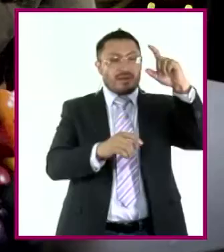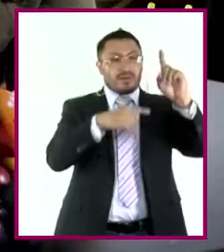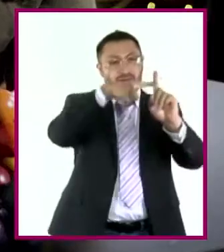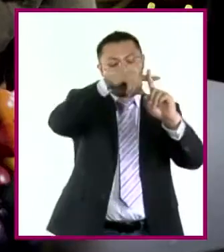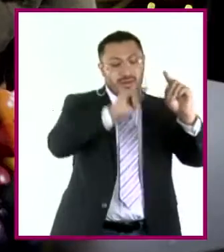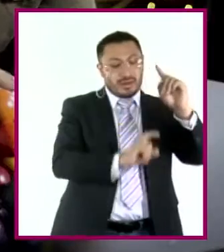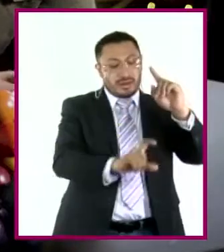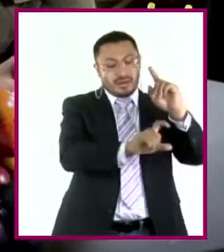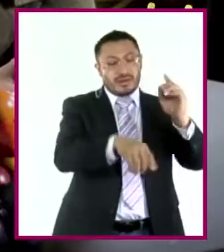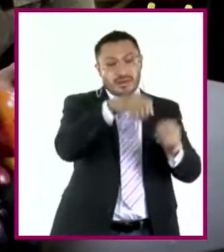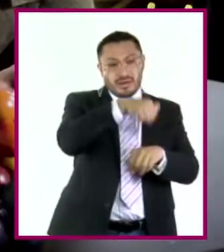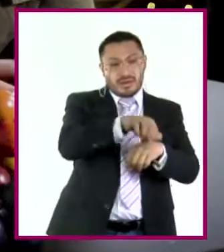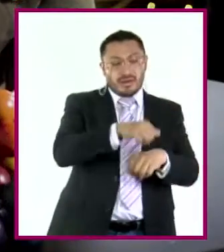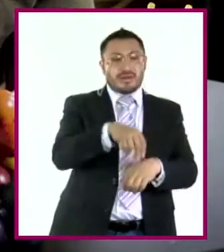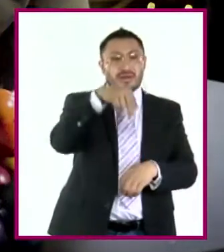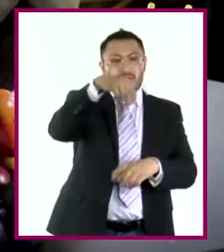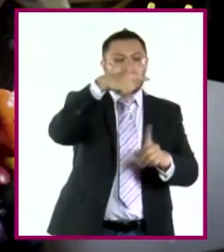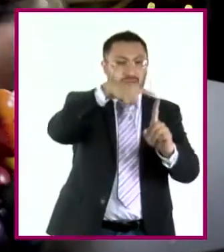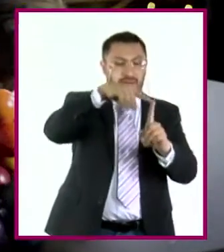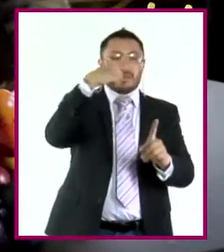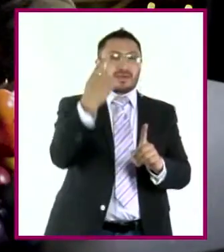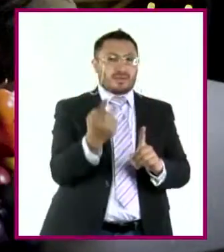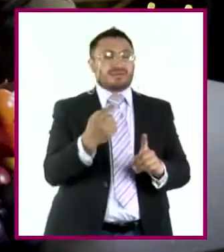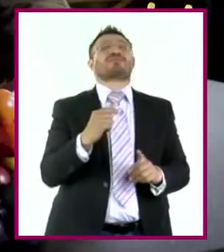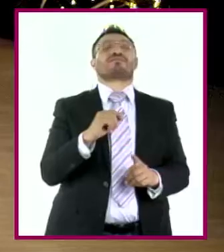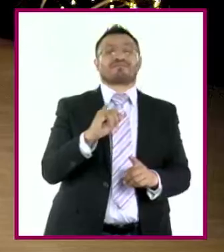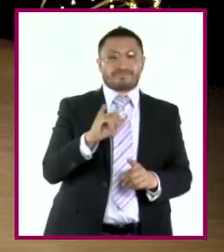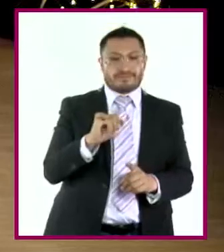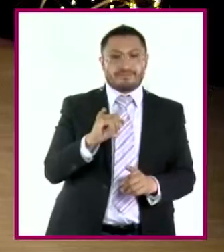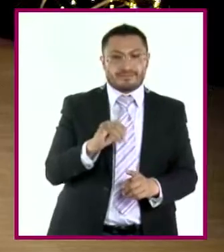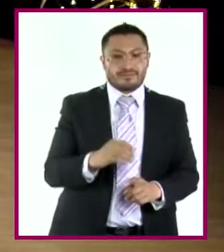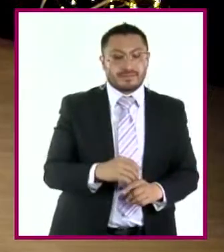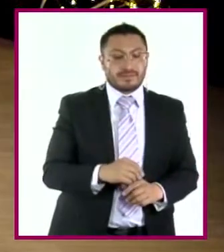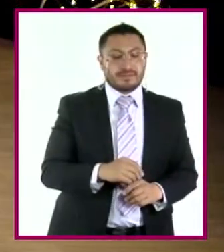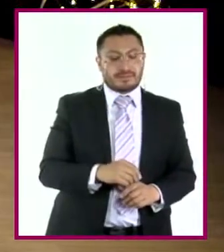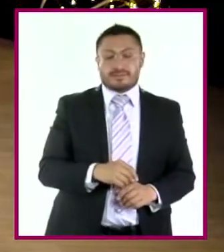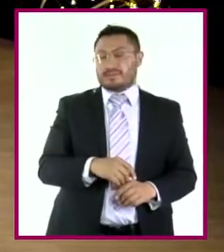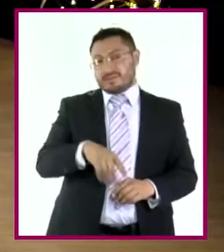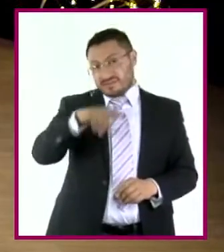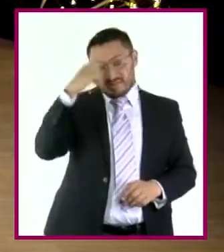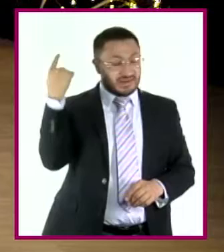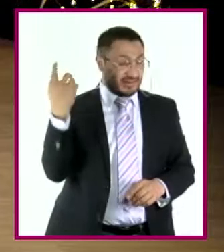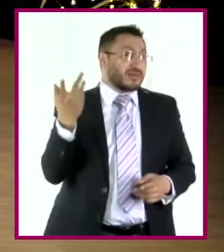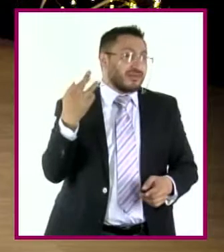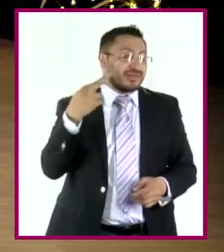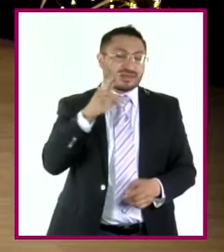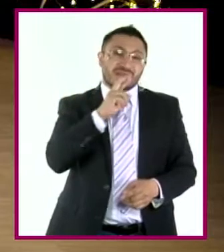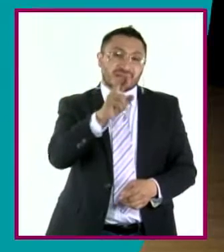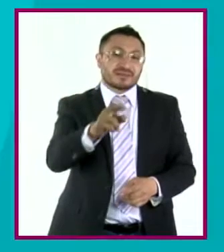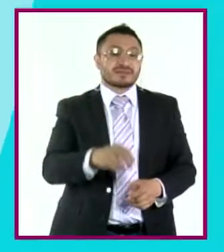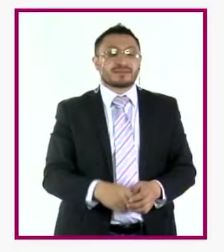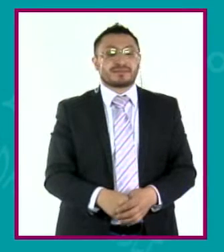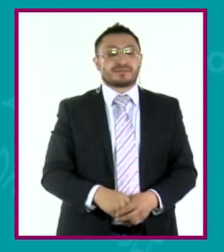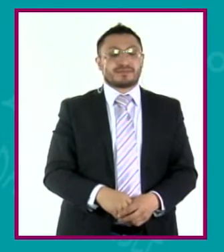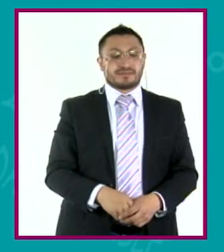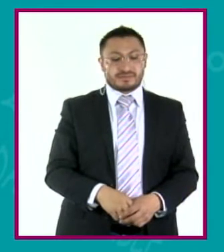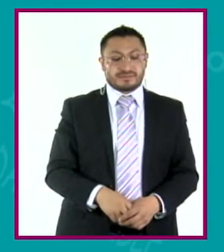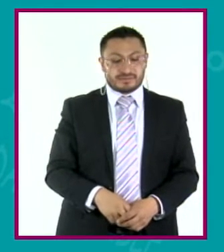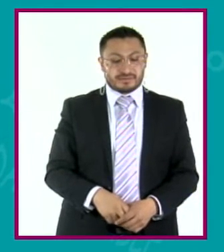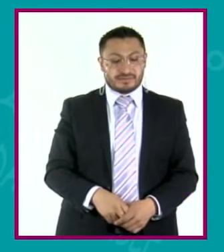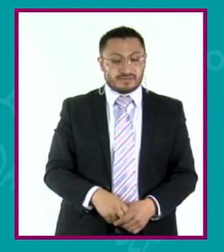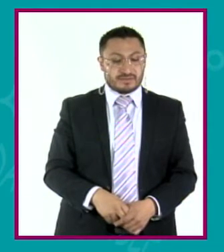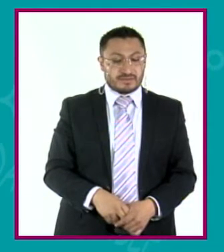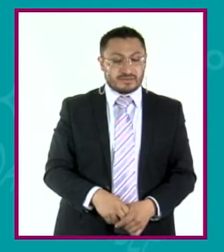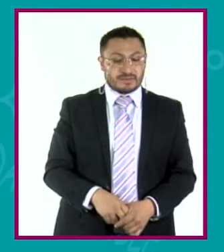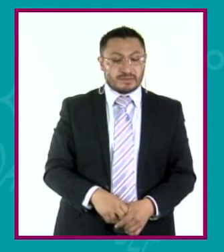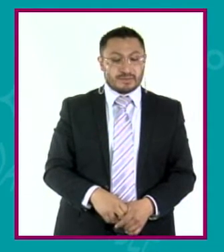siempre te va a dar n más 1. ¿Cierto? Y ya de ahí es facilísimo despejar, ¿eh? Y para demostrar